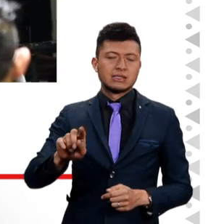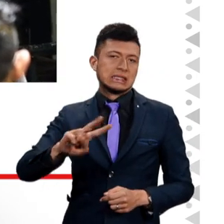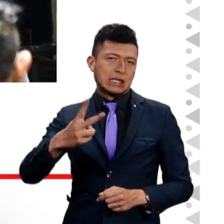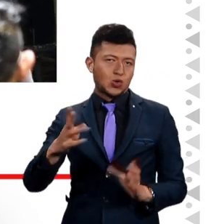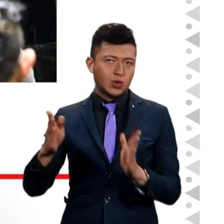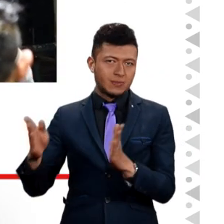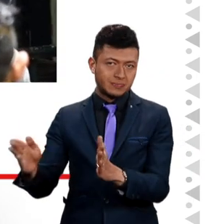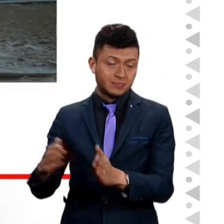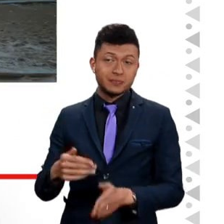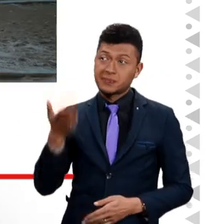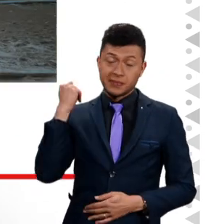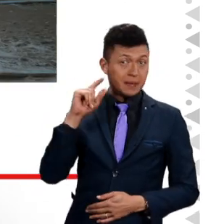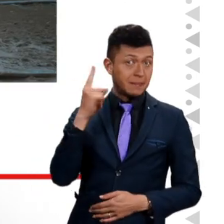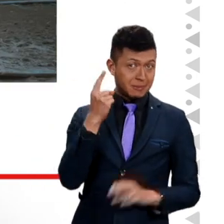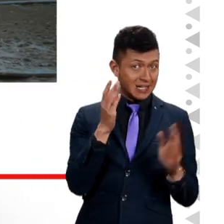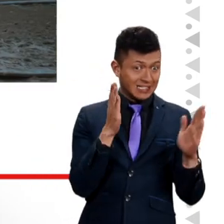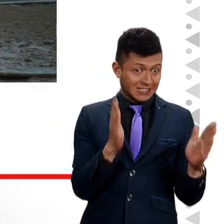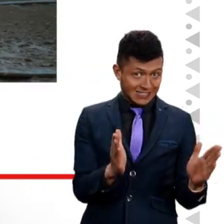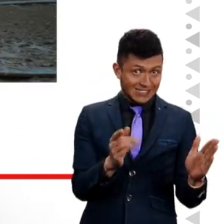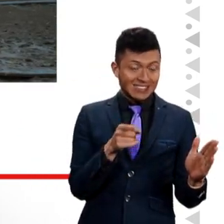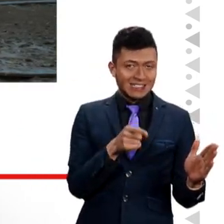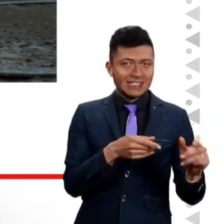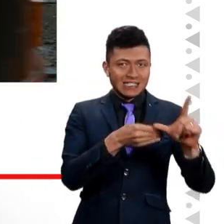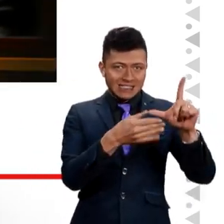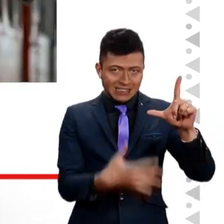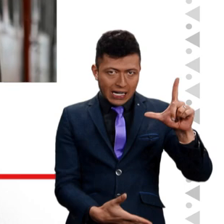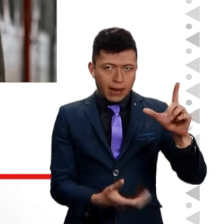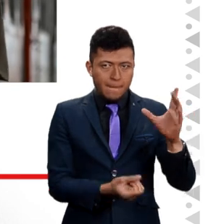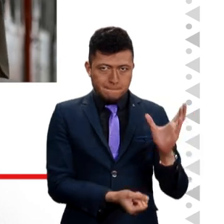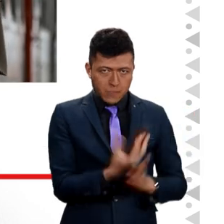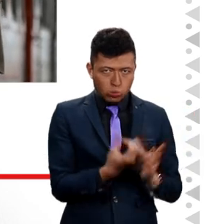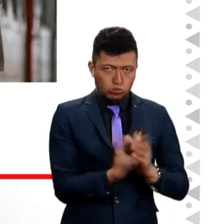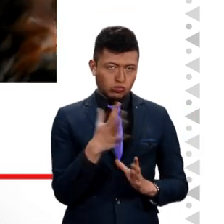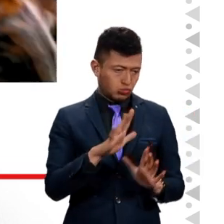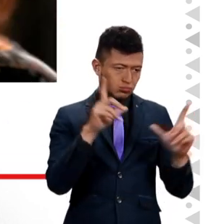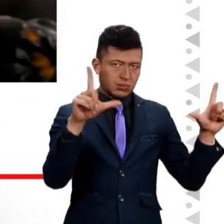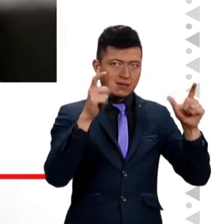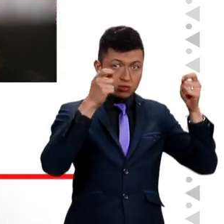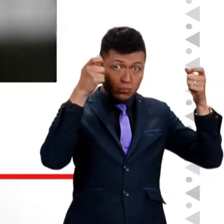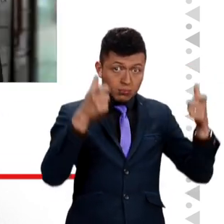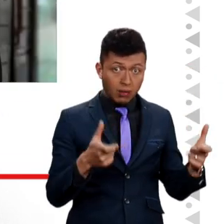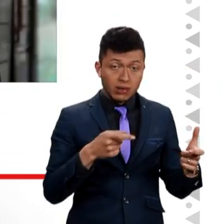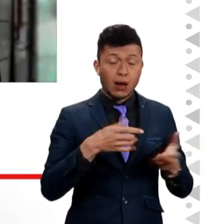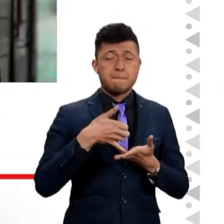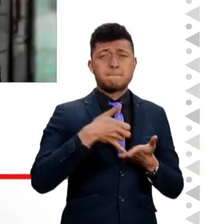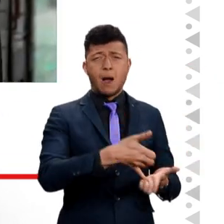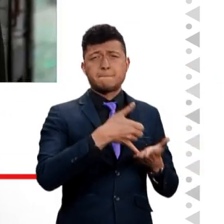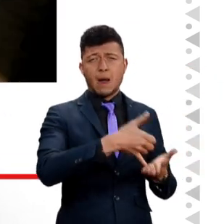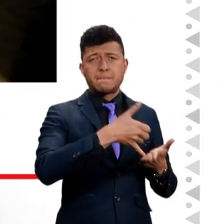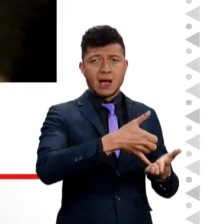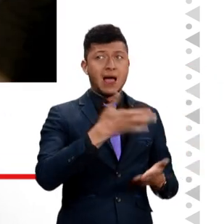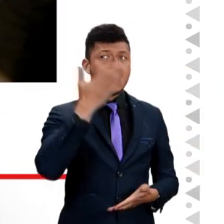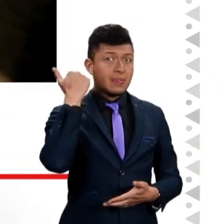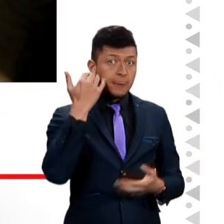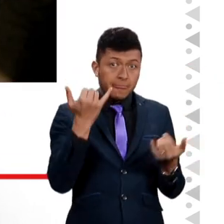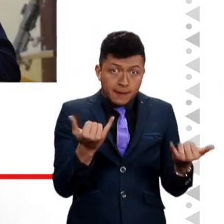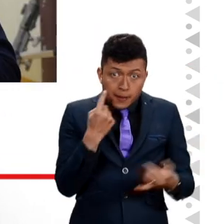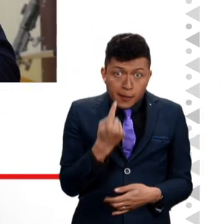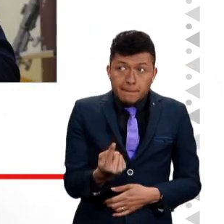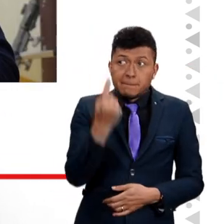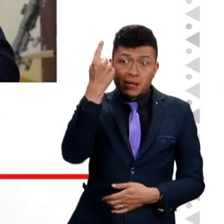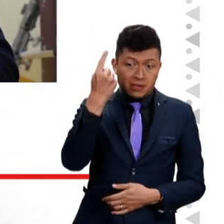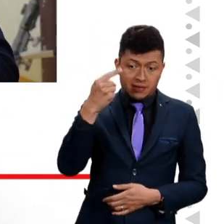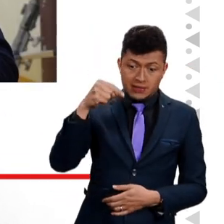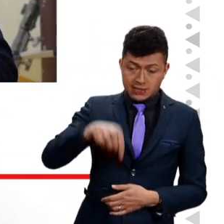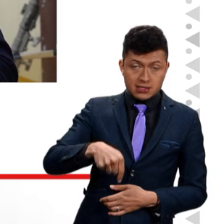corre cámara, prueba. La primera serie de esta coproducción hecha por la televisión pública ganó premios y